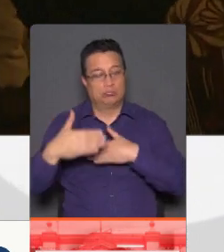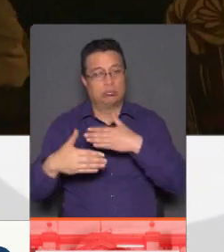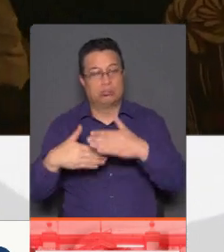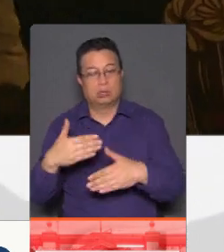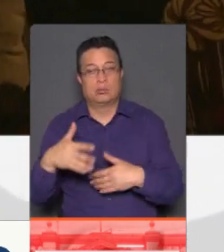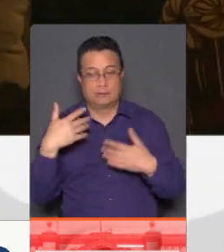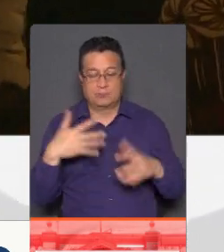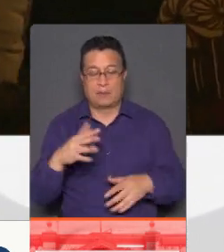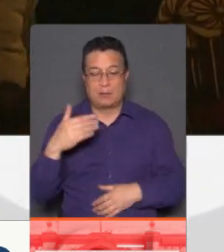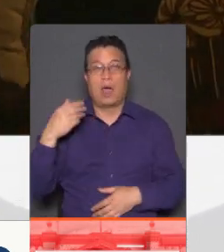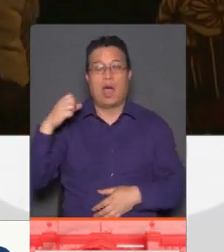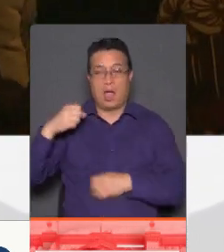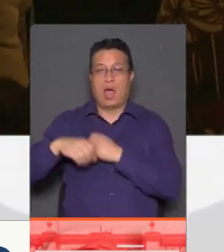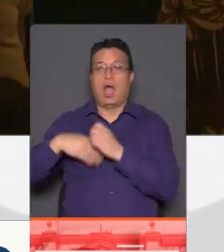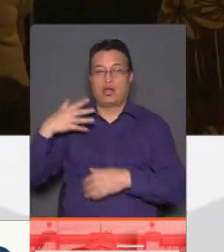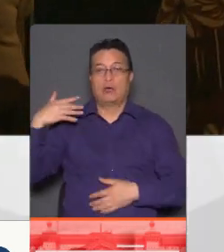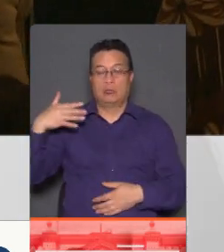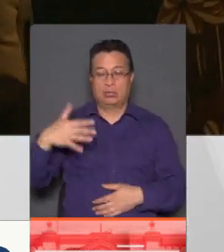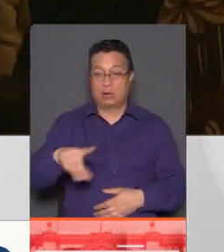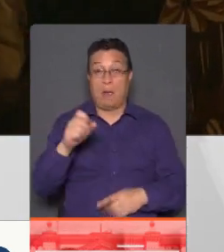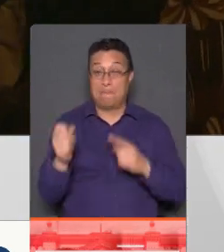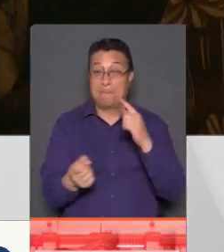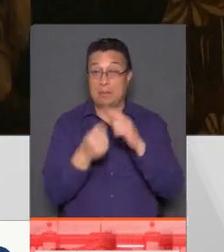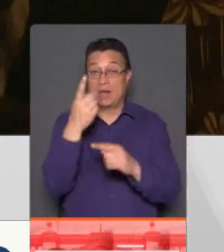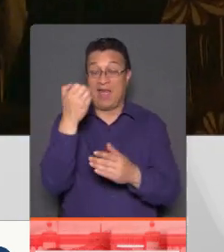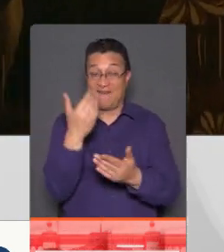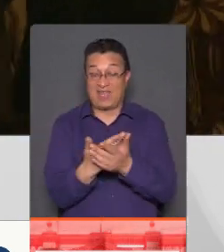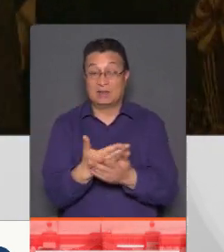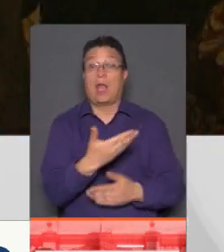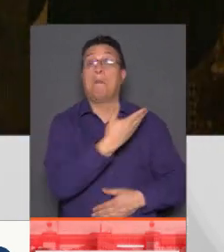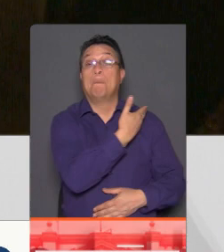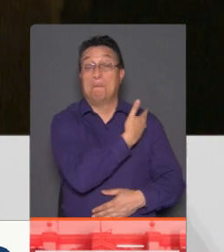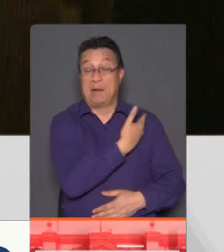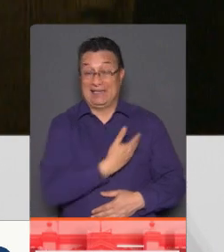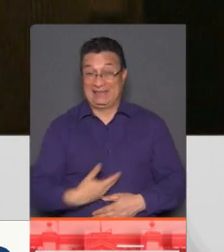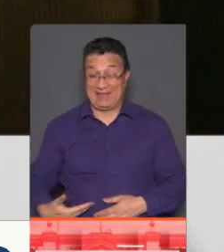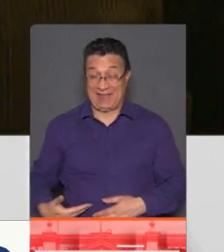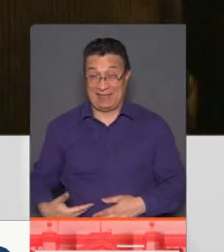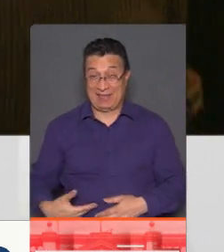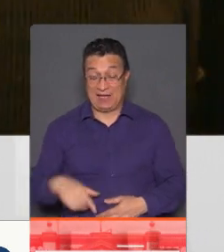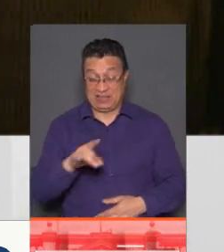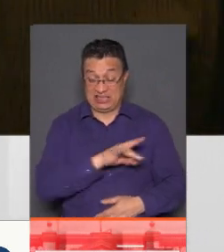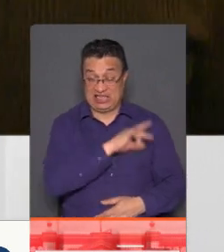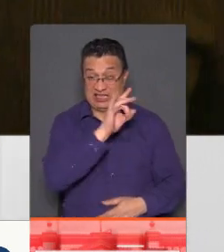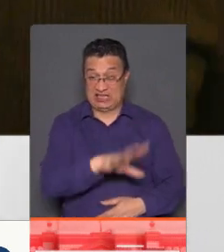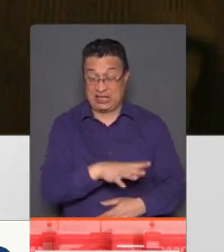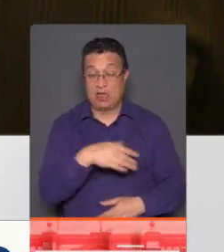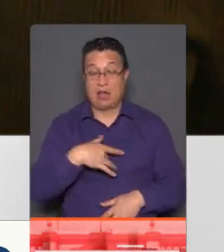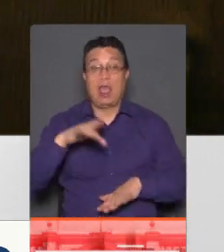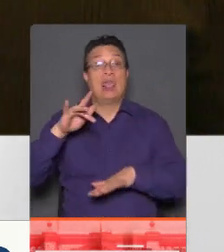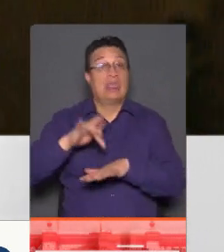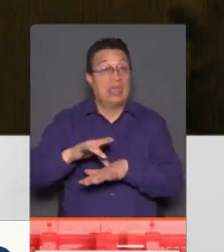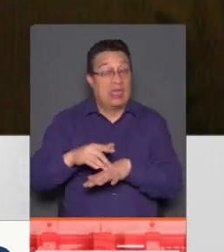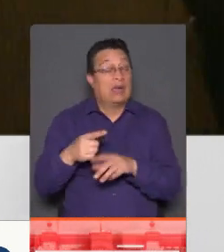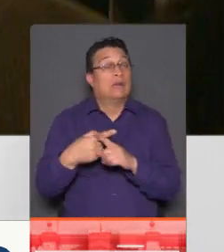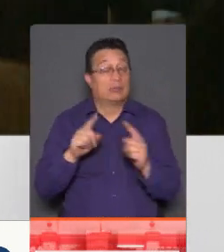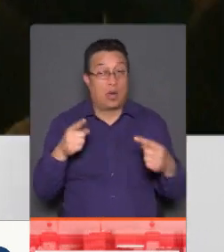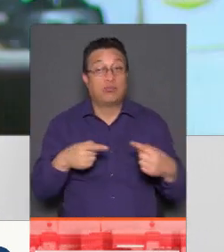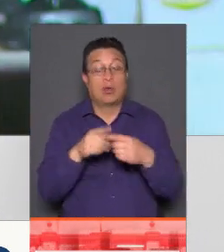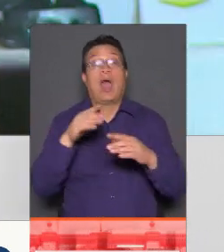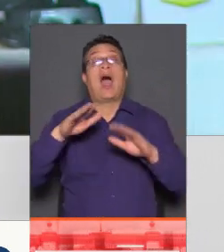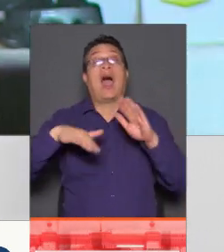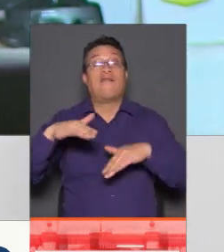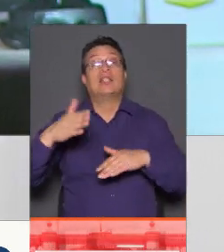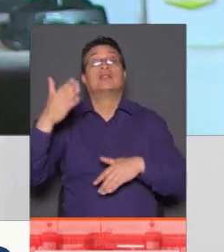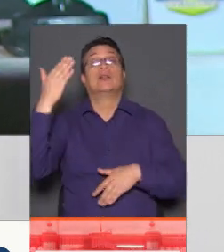hace un tiempo ya, porque no es la primera ocasión que vemos a mandatarios, pasar por momentos delicados. Quizá la diferencia es que algunas veces